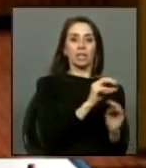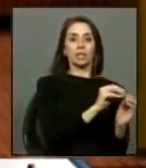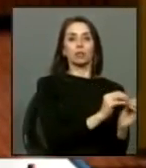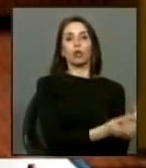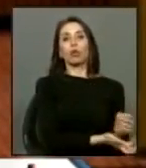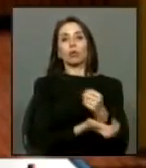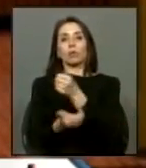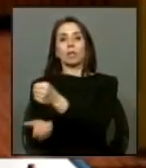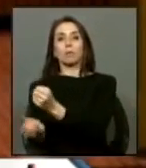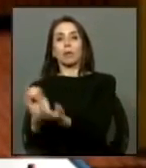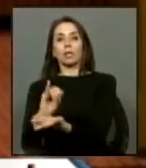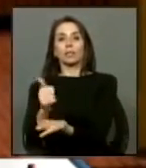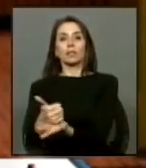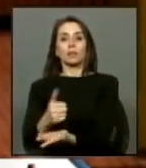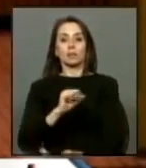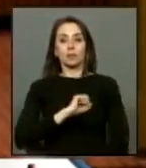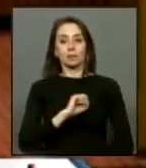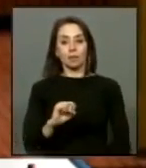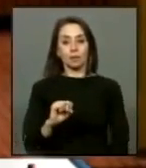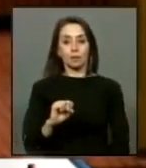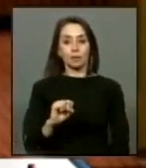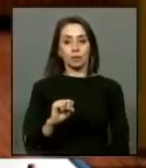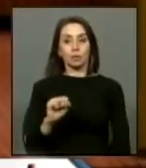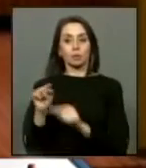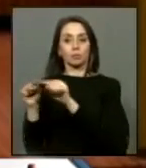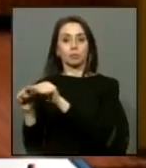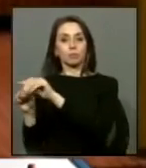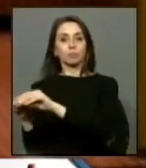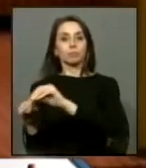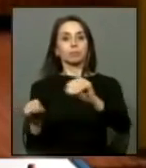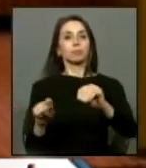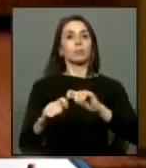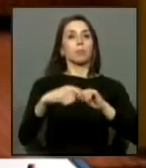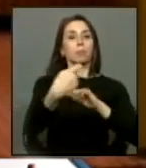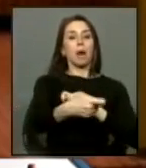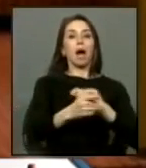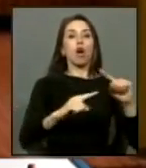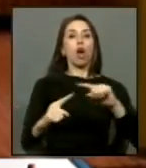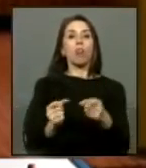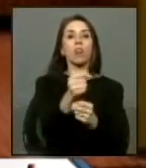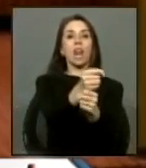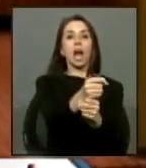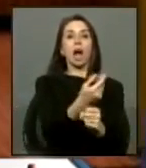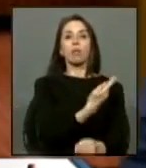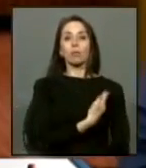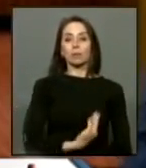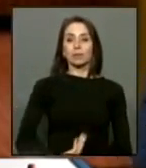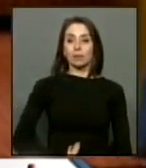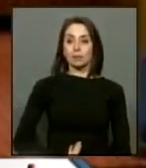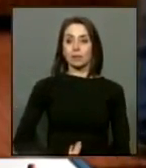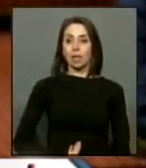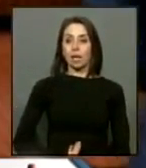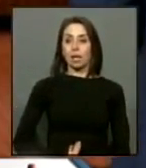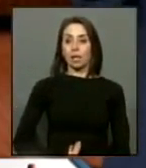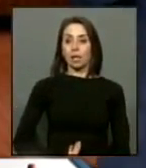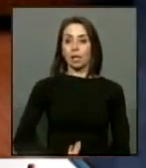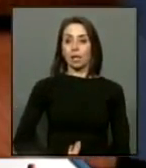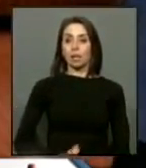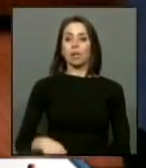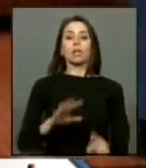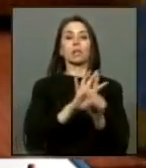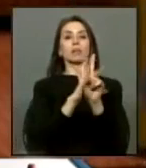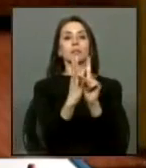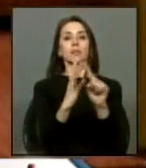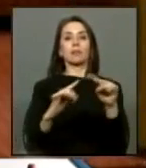Intendencia de la Región Metropolitana y de ahí al pago del delegado presidencial y todo su equipo